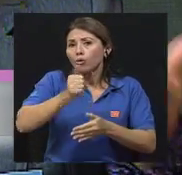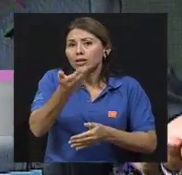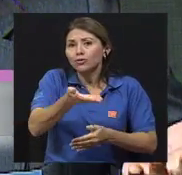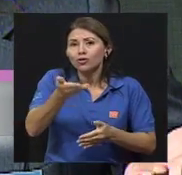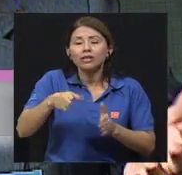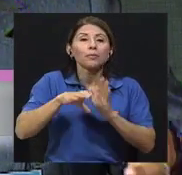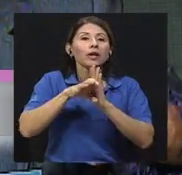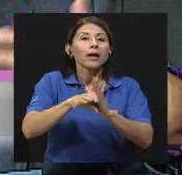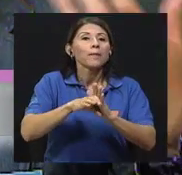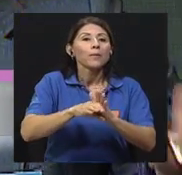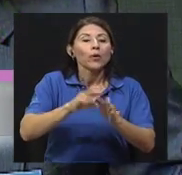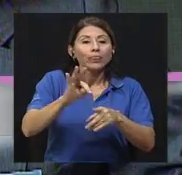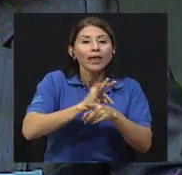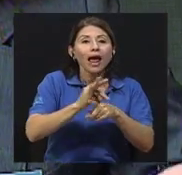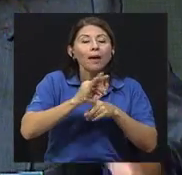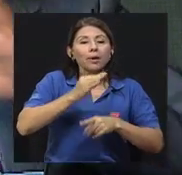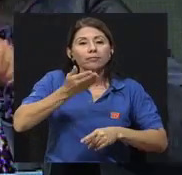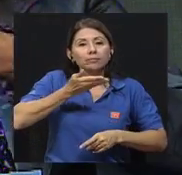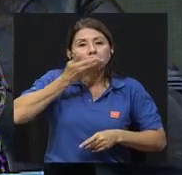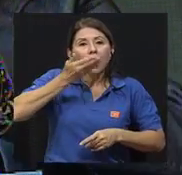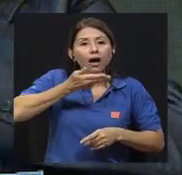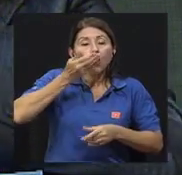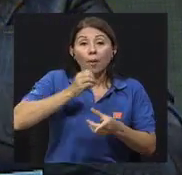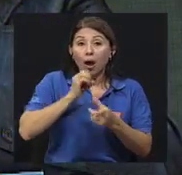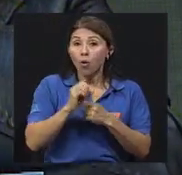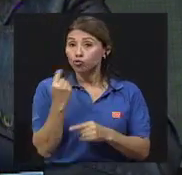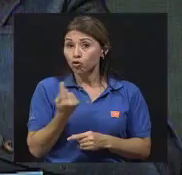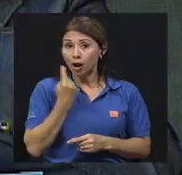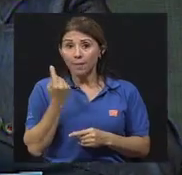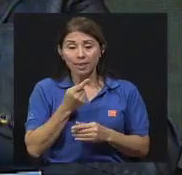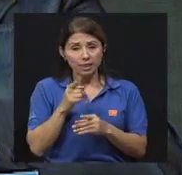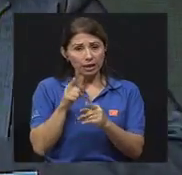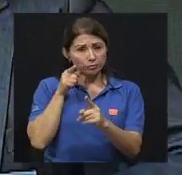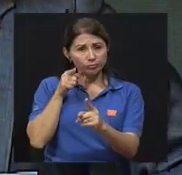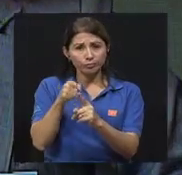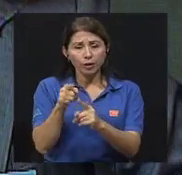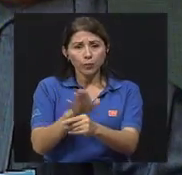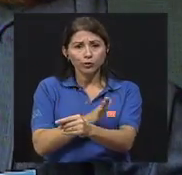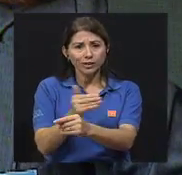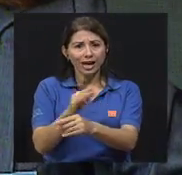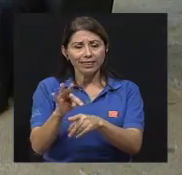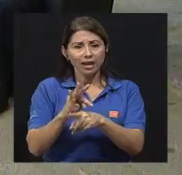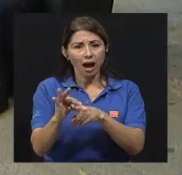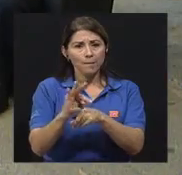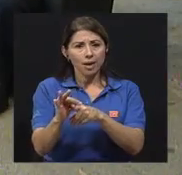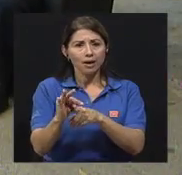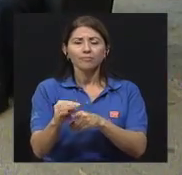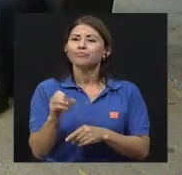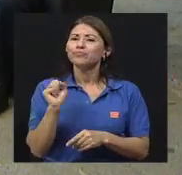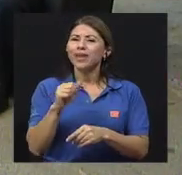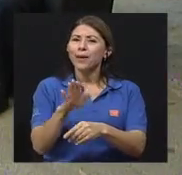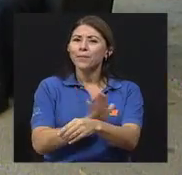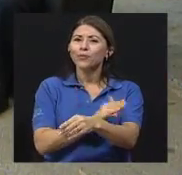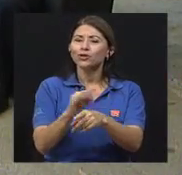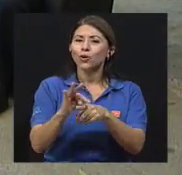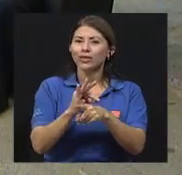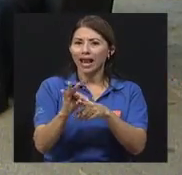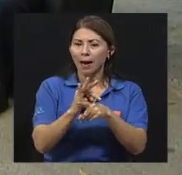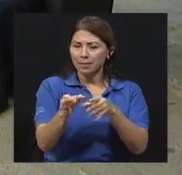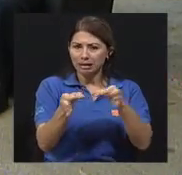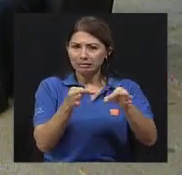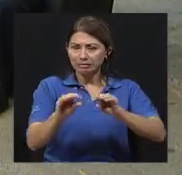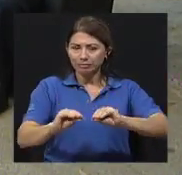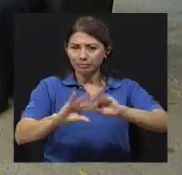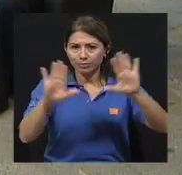de alternativas como la aromaterapia o solamente musicoterapia lo que ustedes enfatizan. Sí, musicoterapia es, digamos,